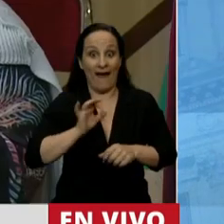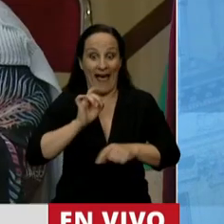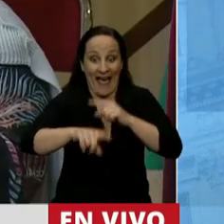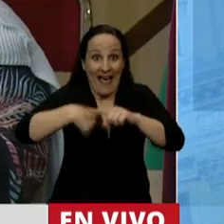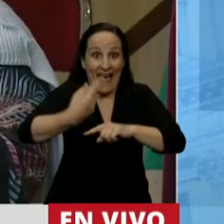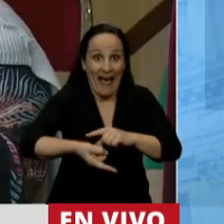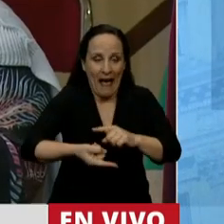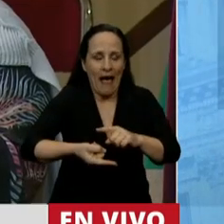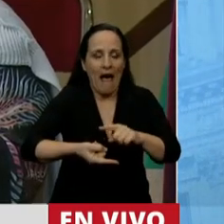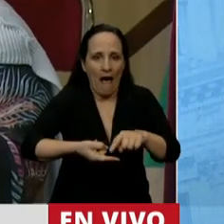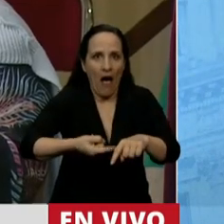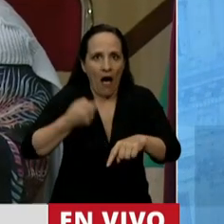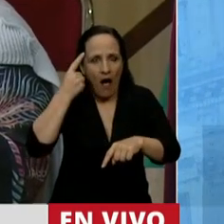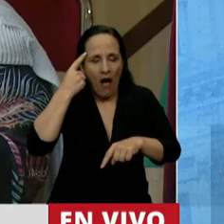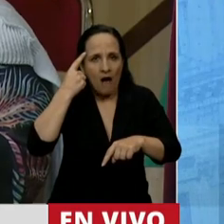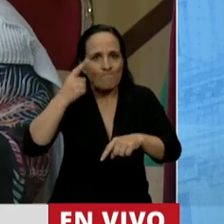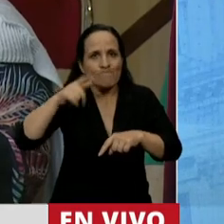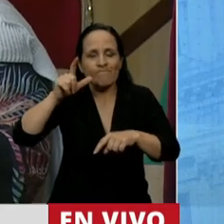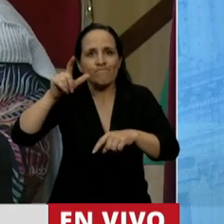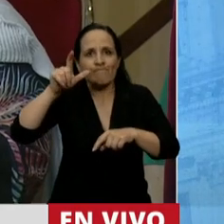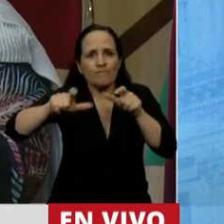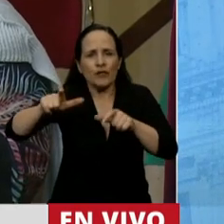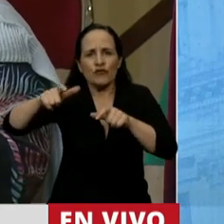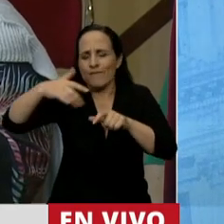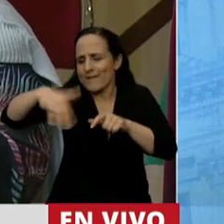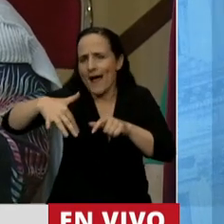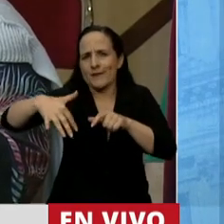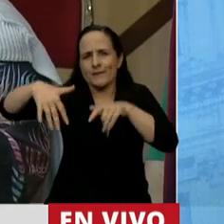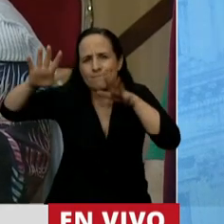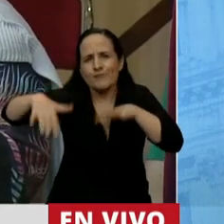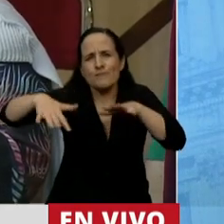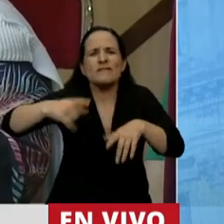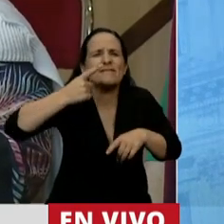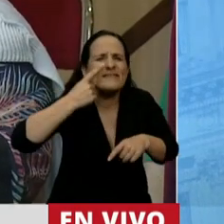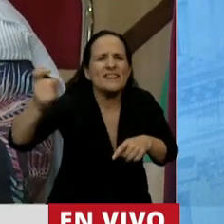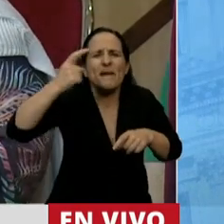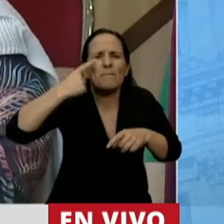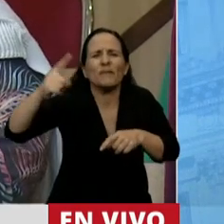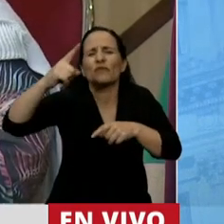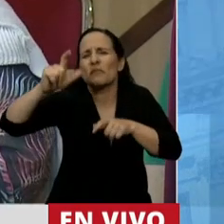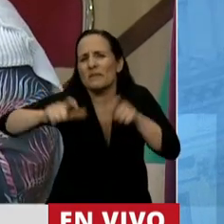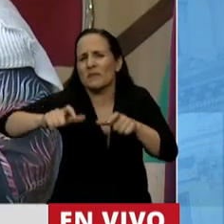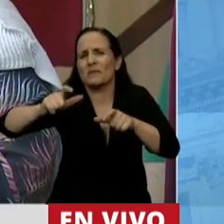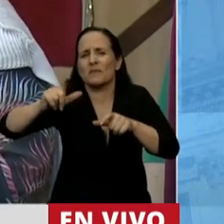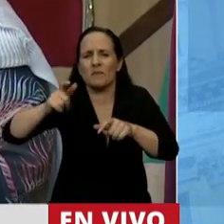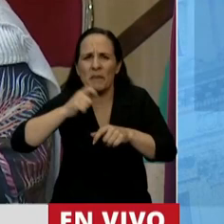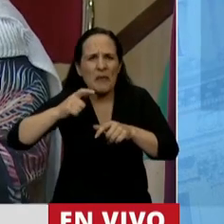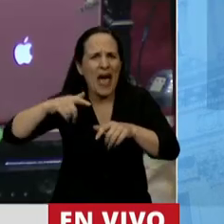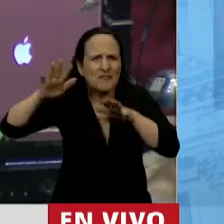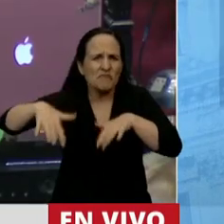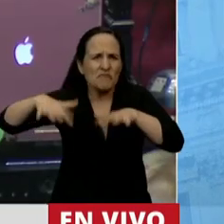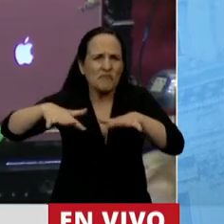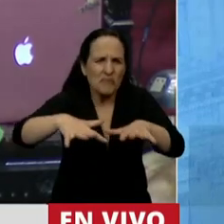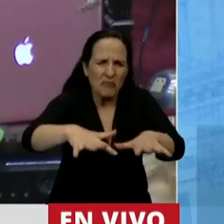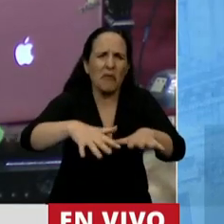siguiente se movilizaron a las calles cientos y miles de pibas, pero también las compañeras que